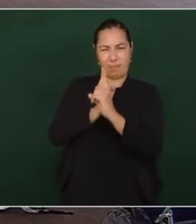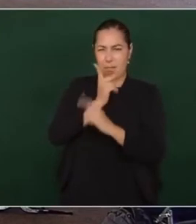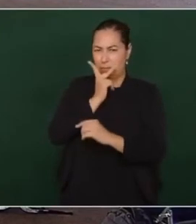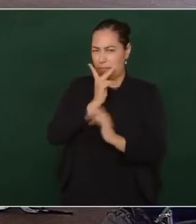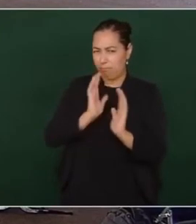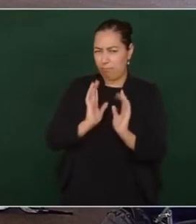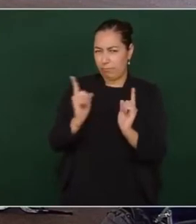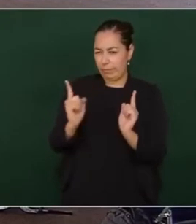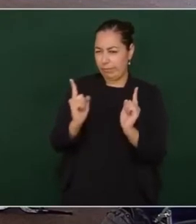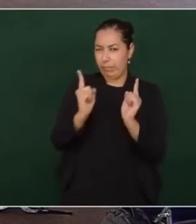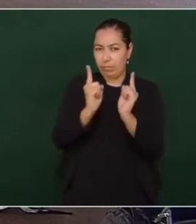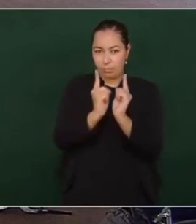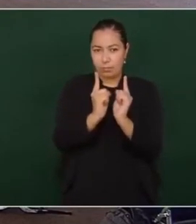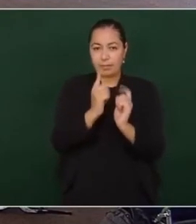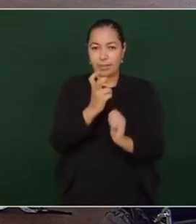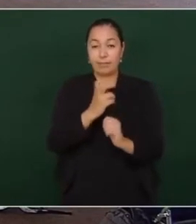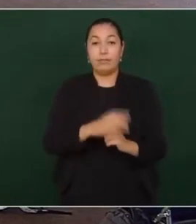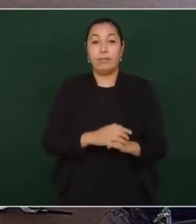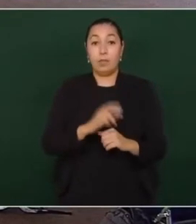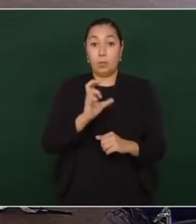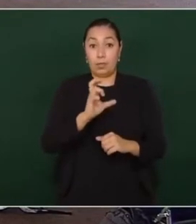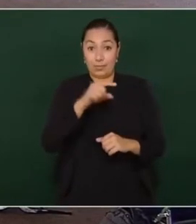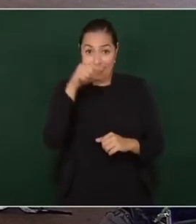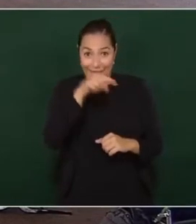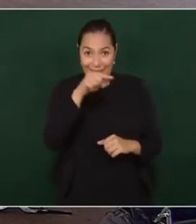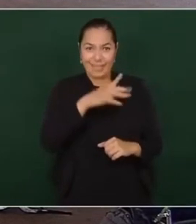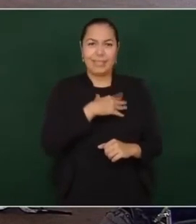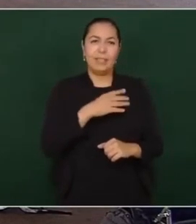cuando él era jefe.